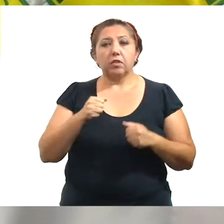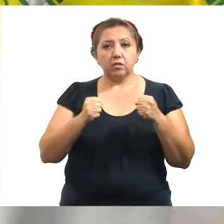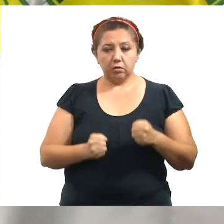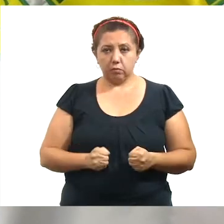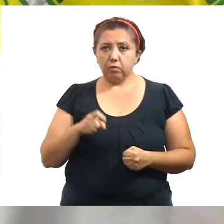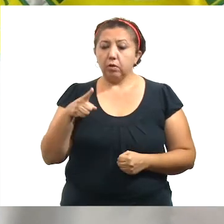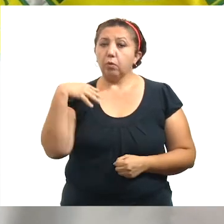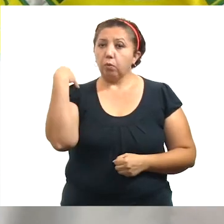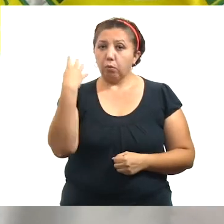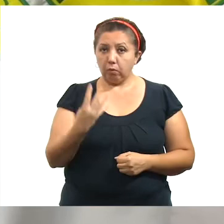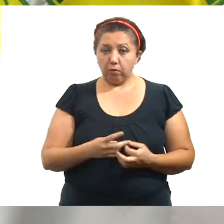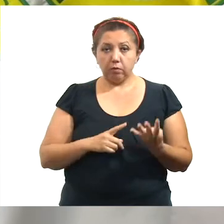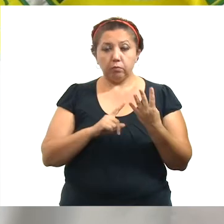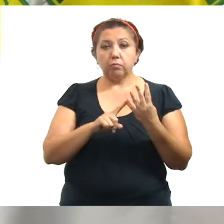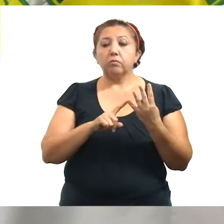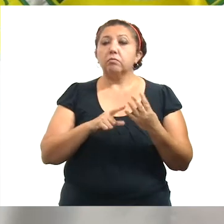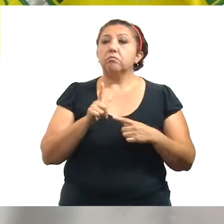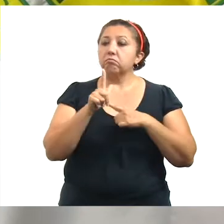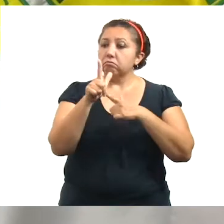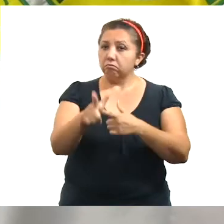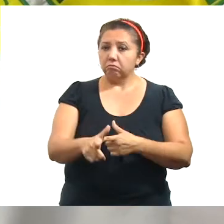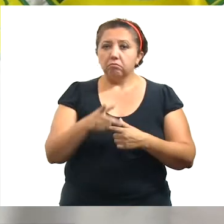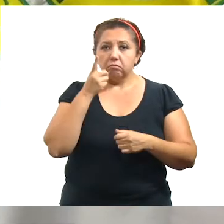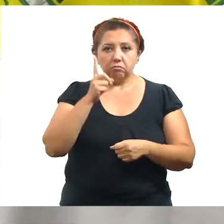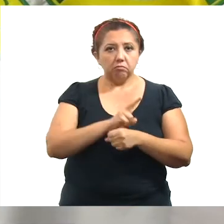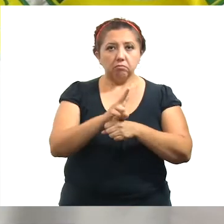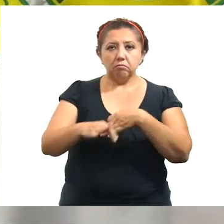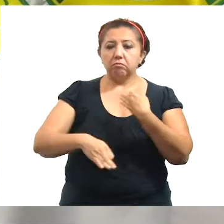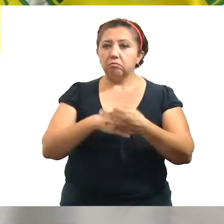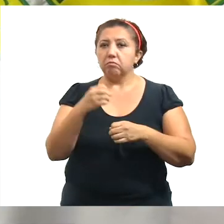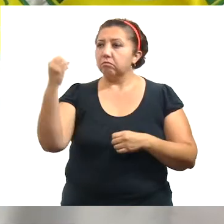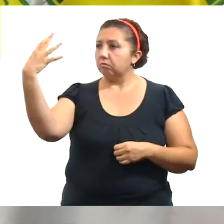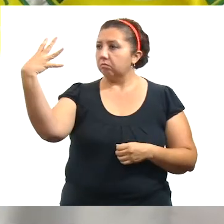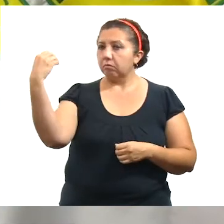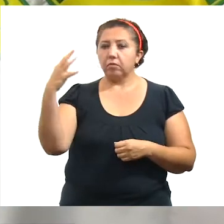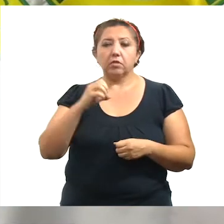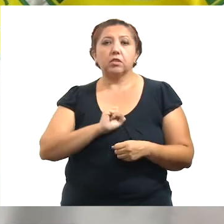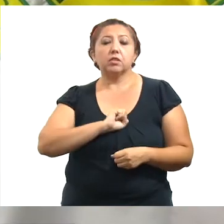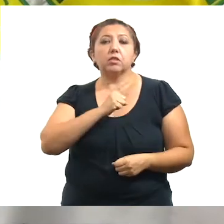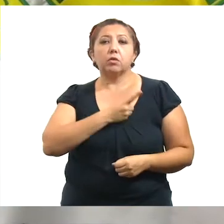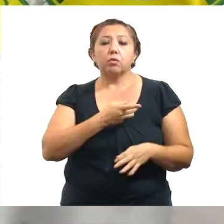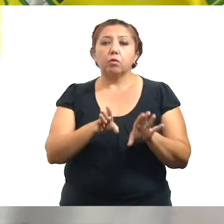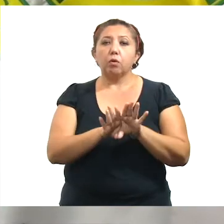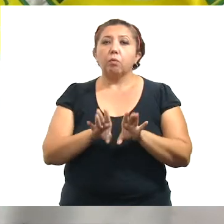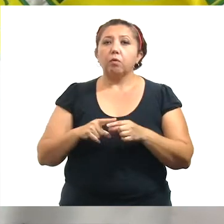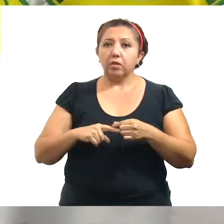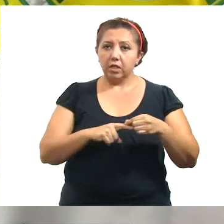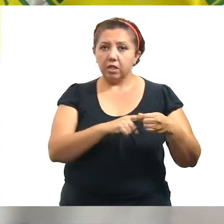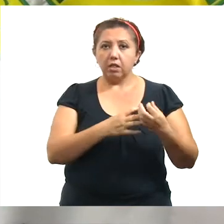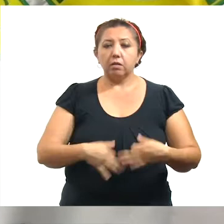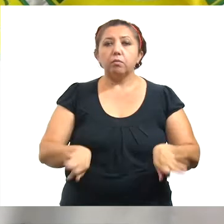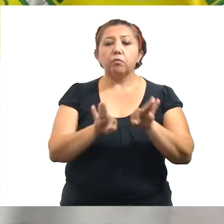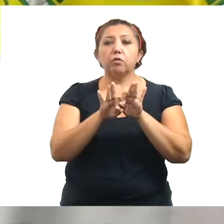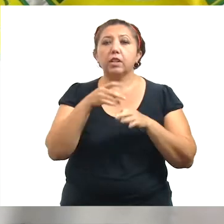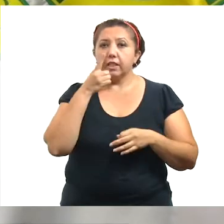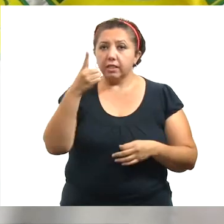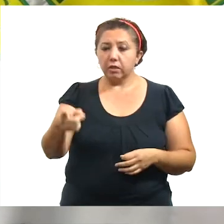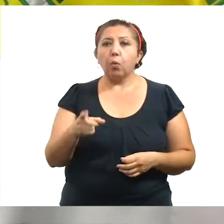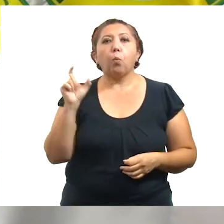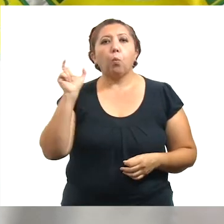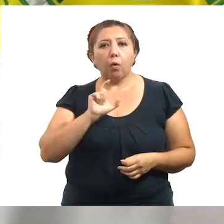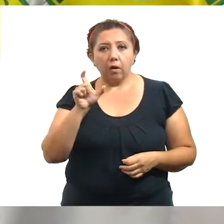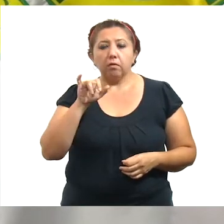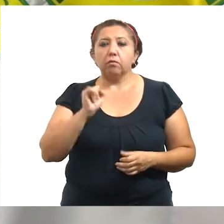etapa. Y cuarto, el monitoreo permanente de indicadores del semáforo estatal de salud como guía indispensable que nos seguiré indicando